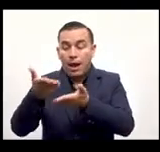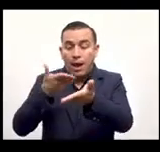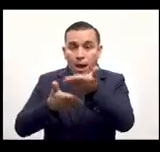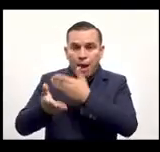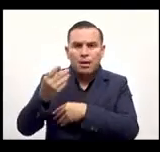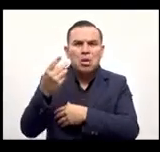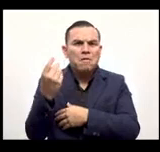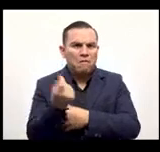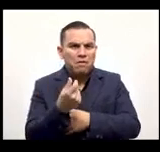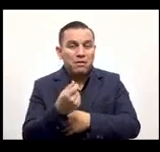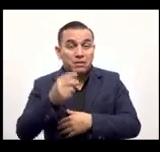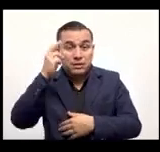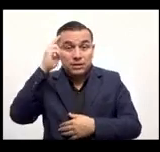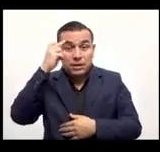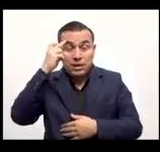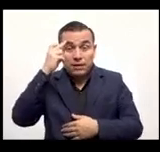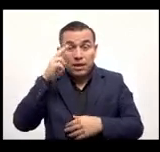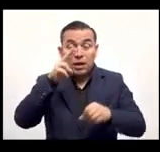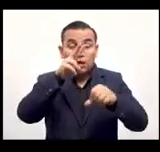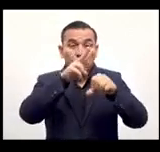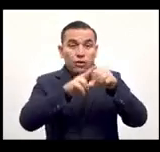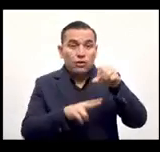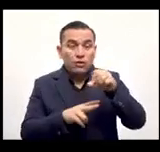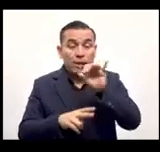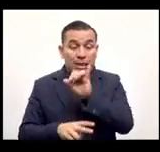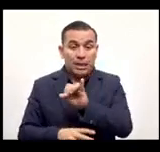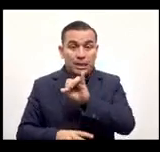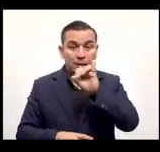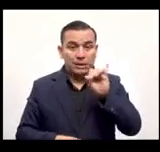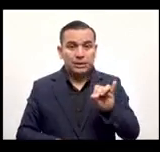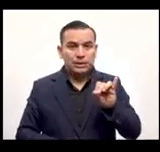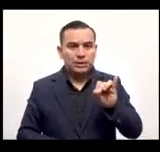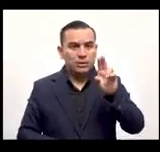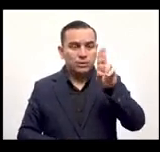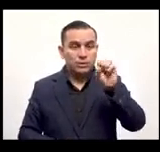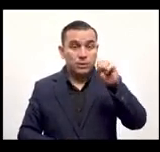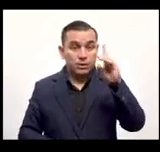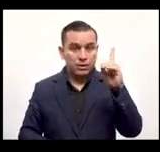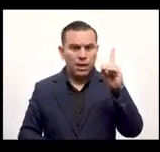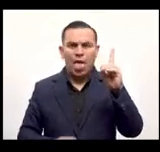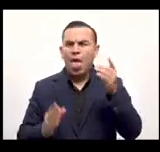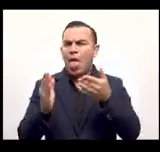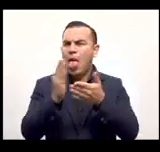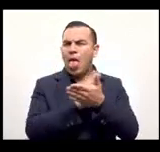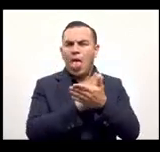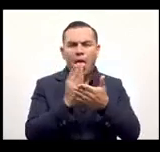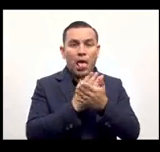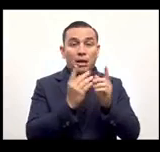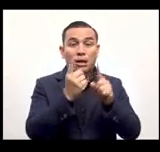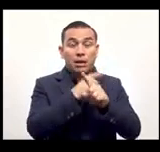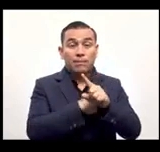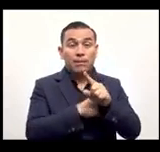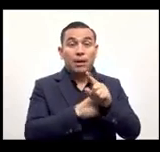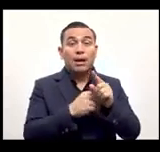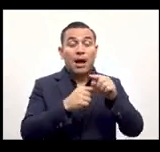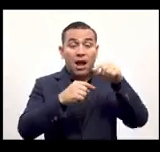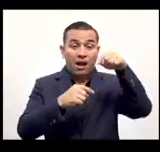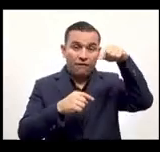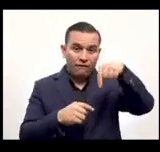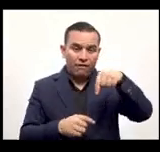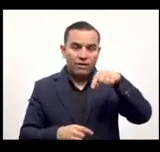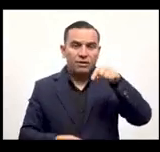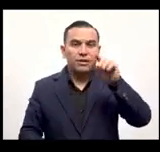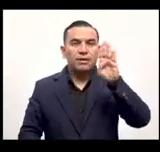de referencia en el caso de los dólares la parte de la izquierda nunca va a variar el número de dólares va a variar